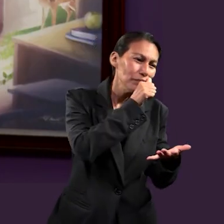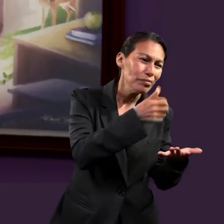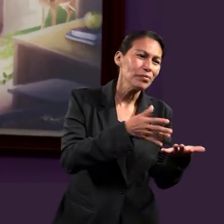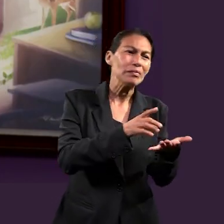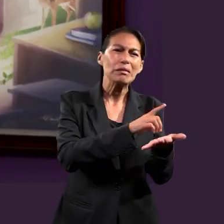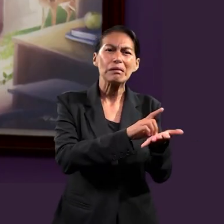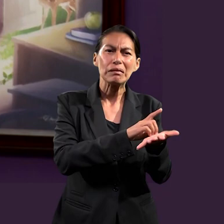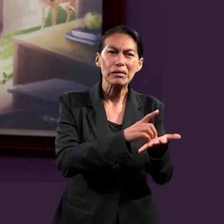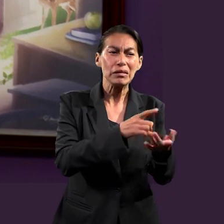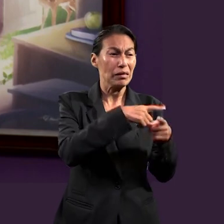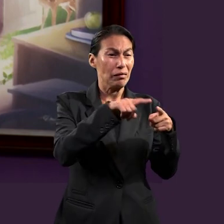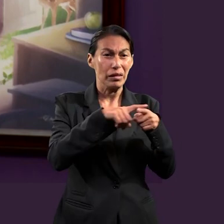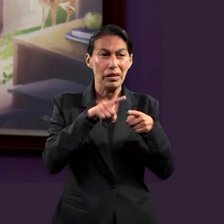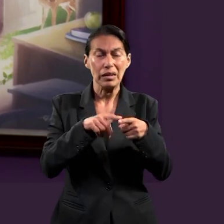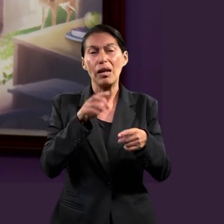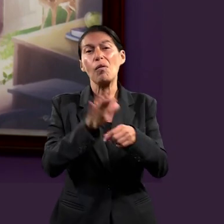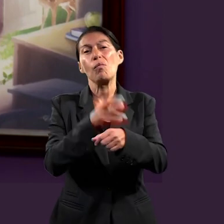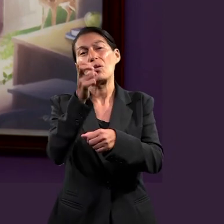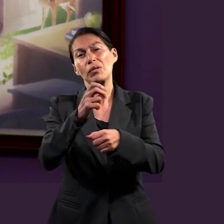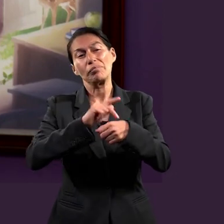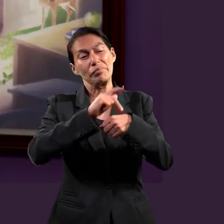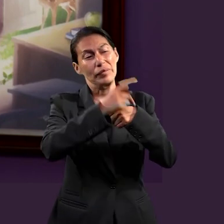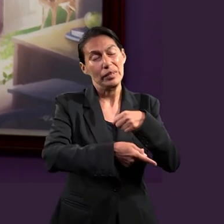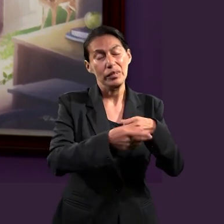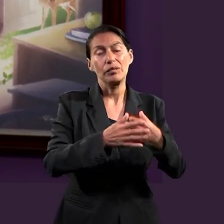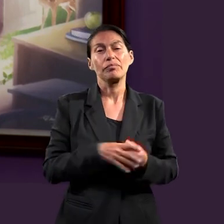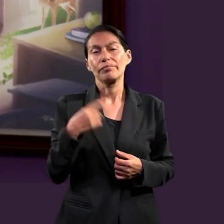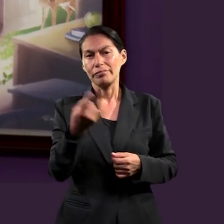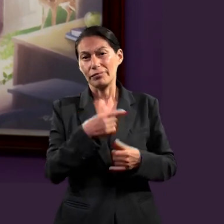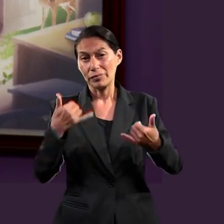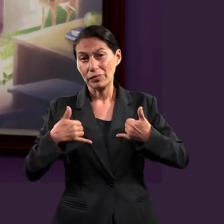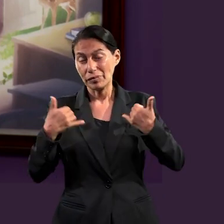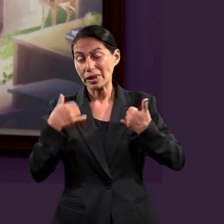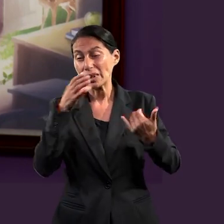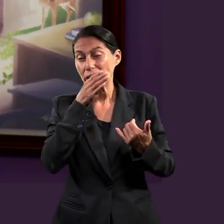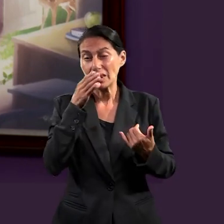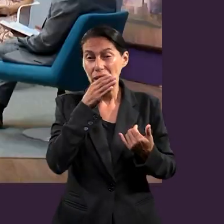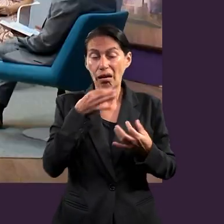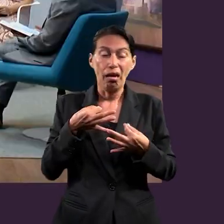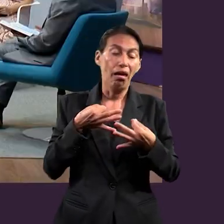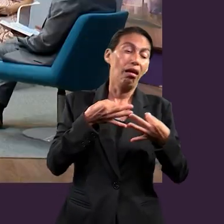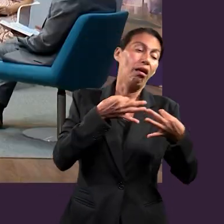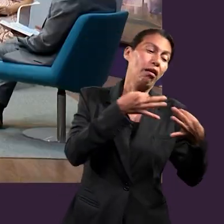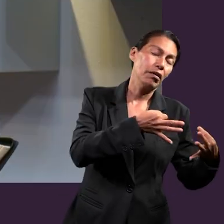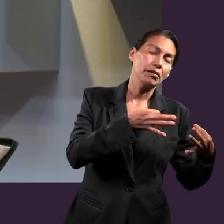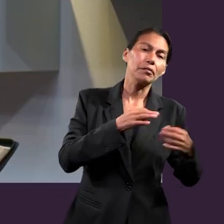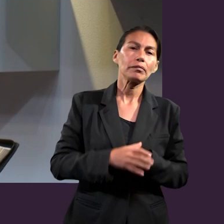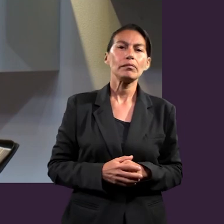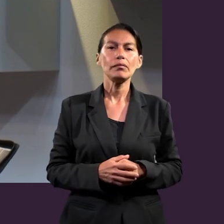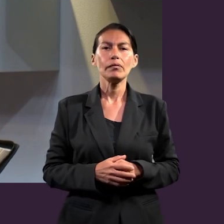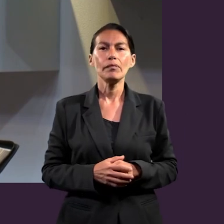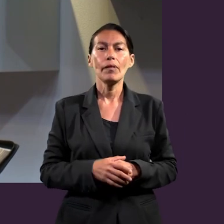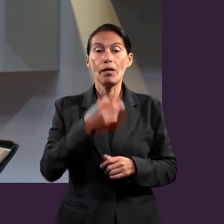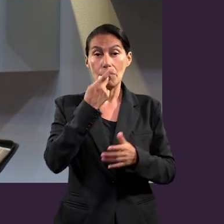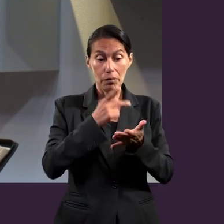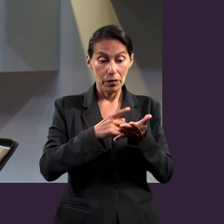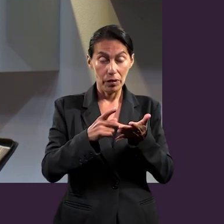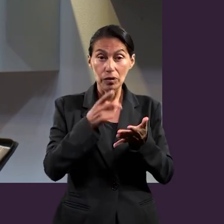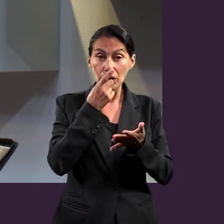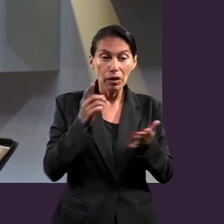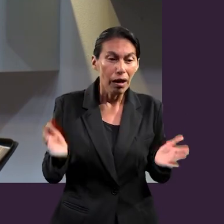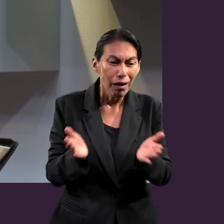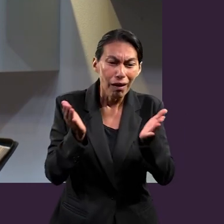es donde viene una adicción y viene el peligro para nosotros como jóvenes cristianos. Muy bien. Pablo nos